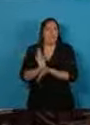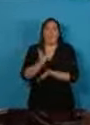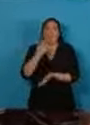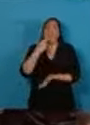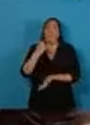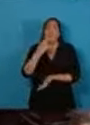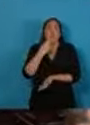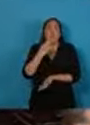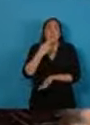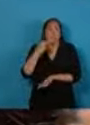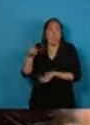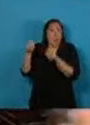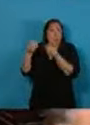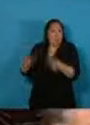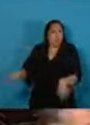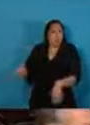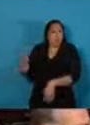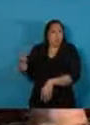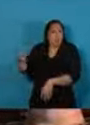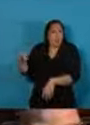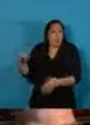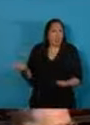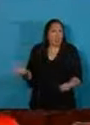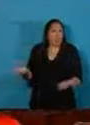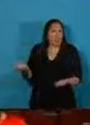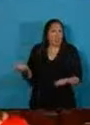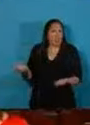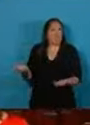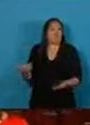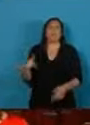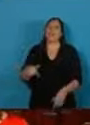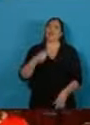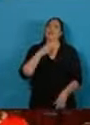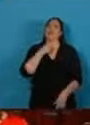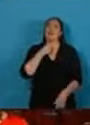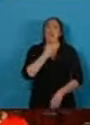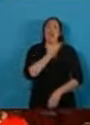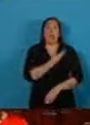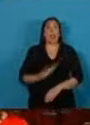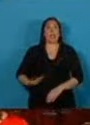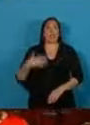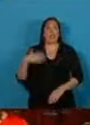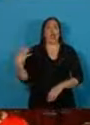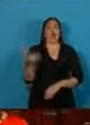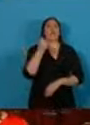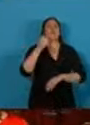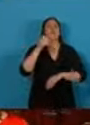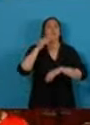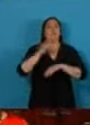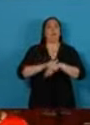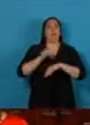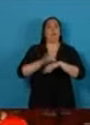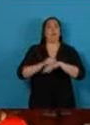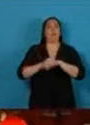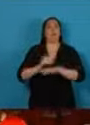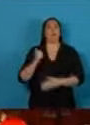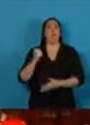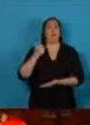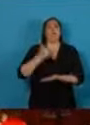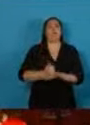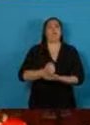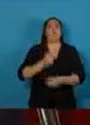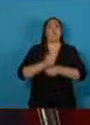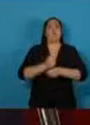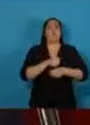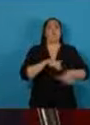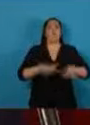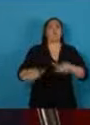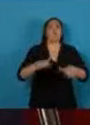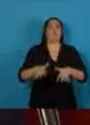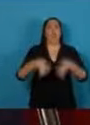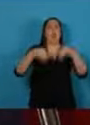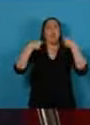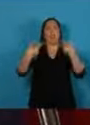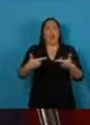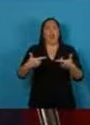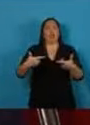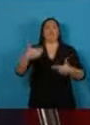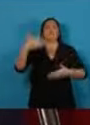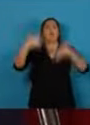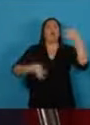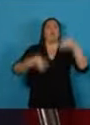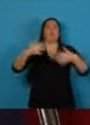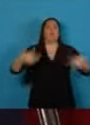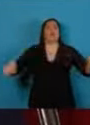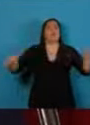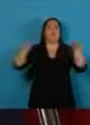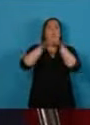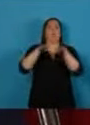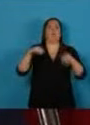productivas. Queremos un Estado presente. Constructor de justicia social. Que le dé aire a las economías